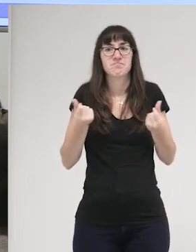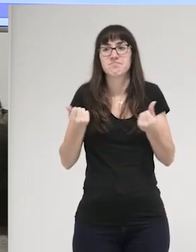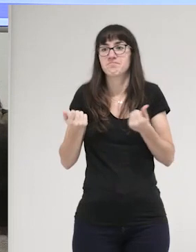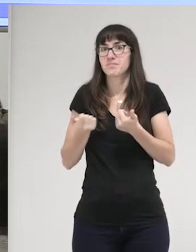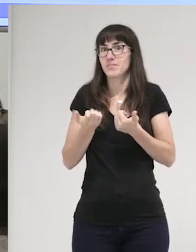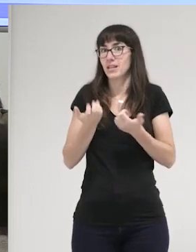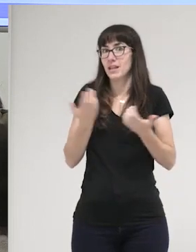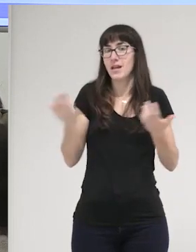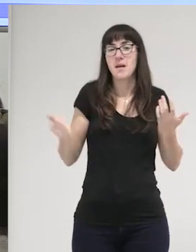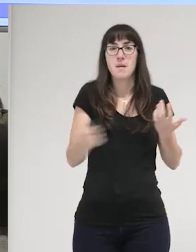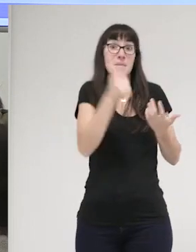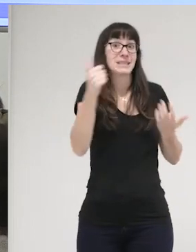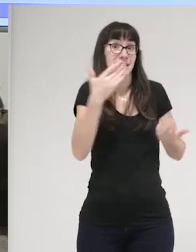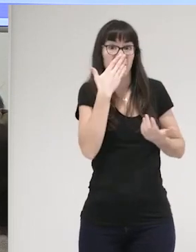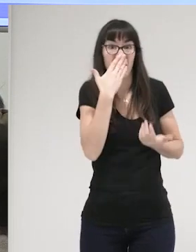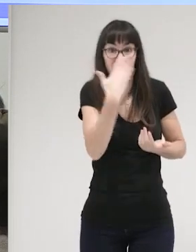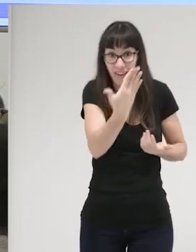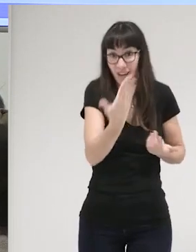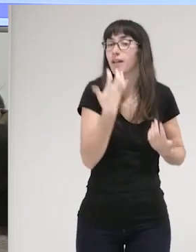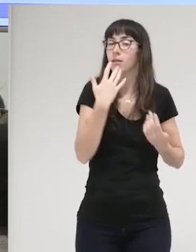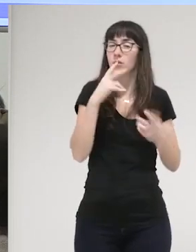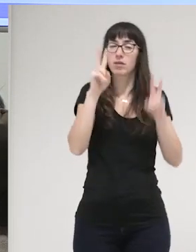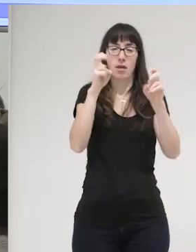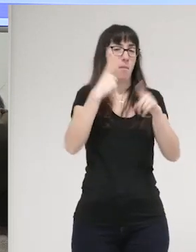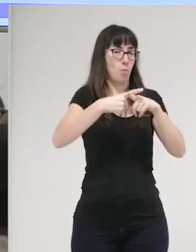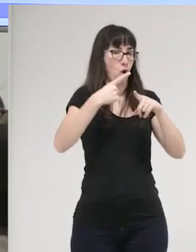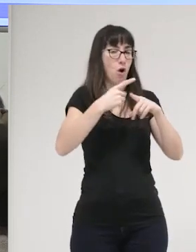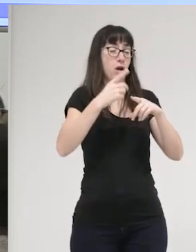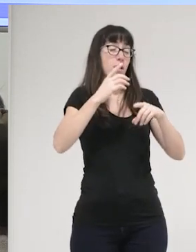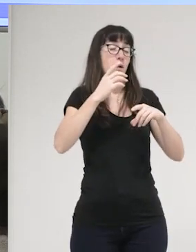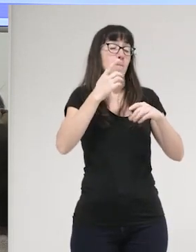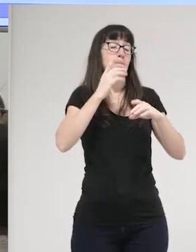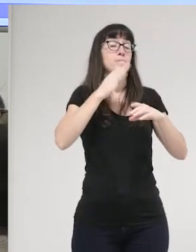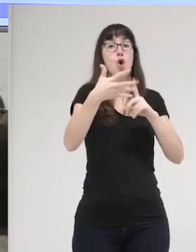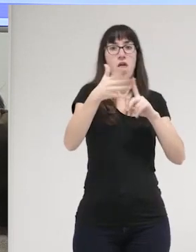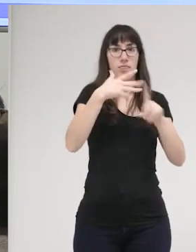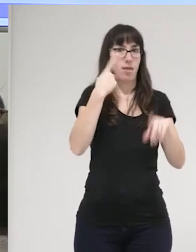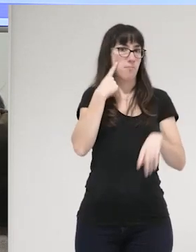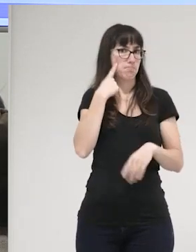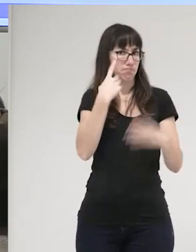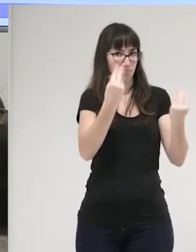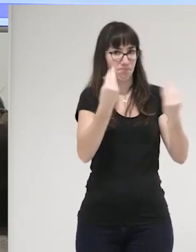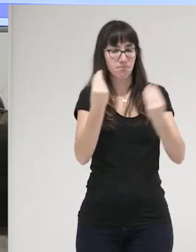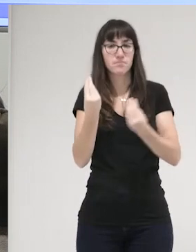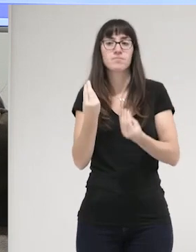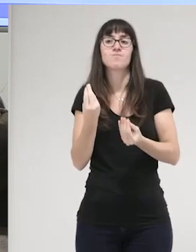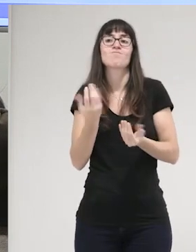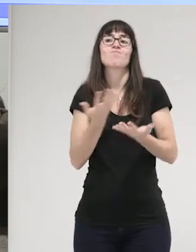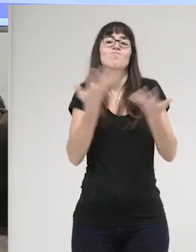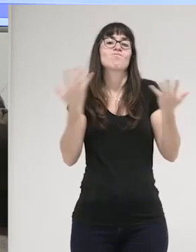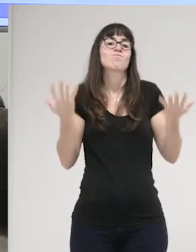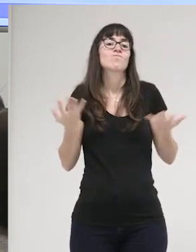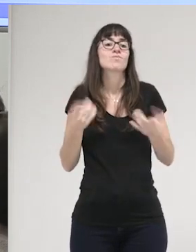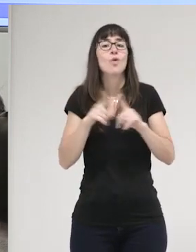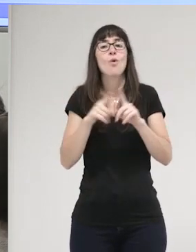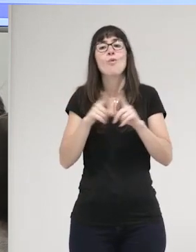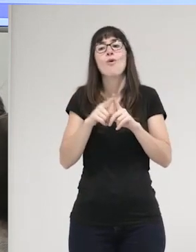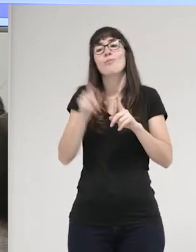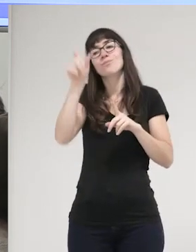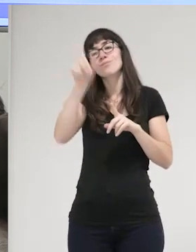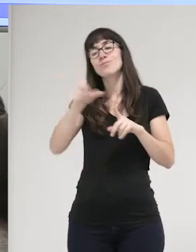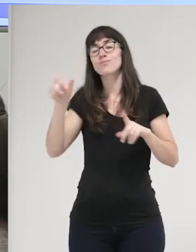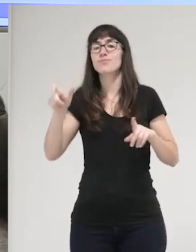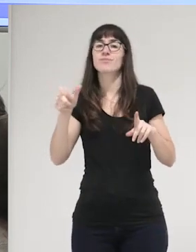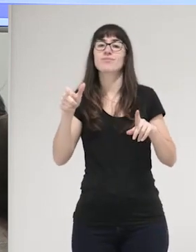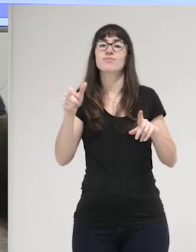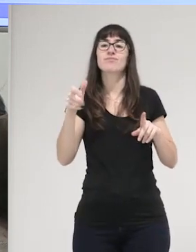sinceras que esto por ejemplo en el caso de la violencia se ve mucho más sinceras menos que no no instrumentalizan